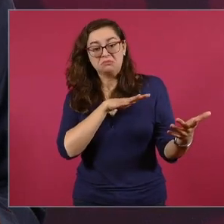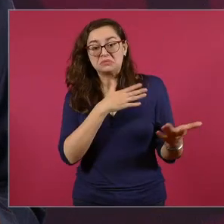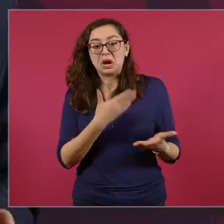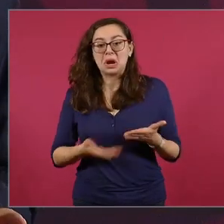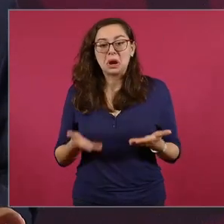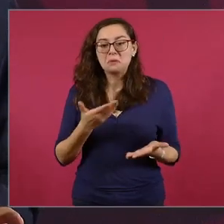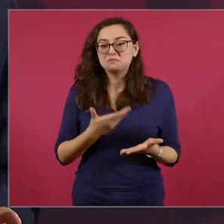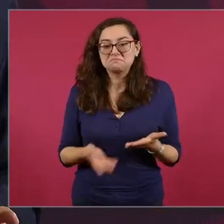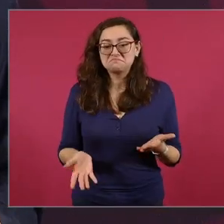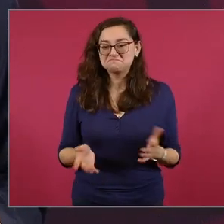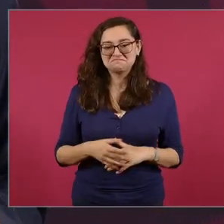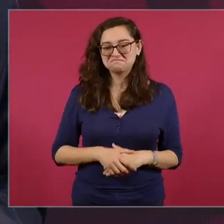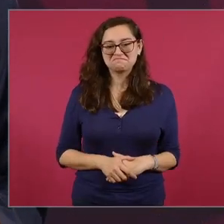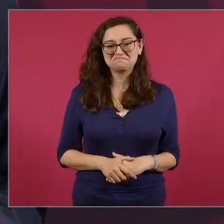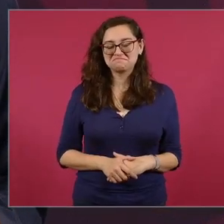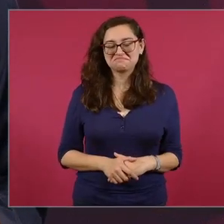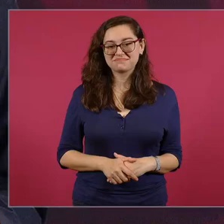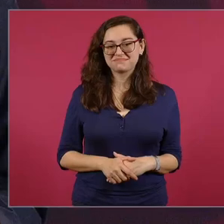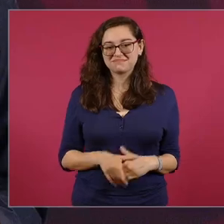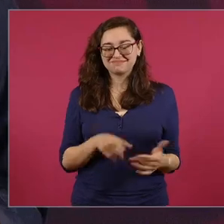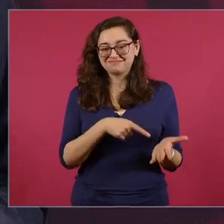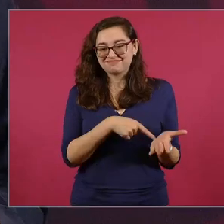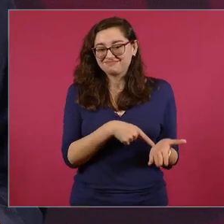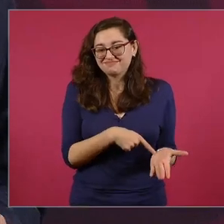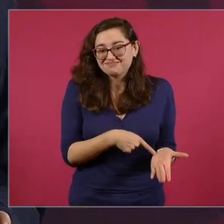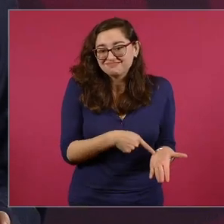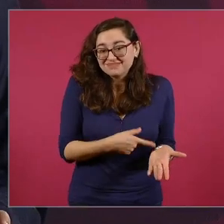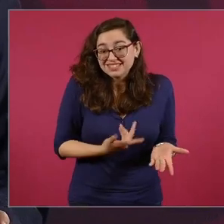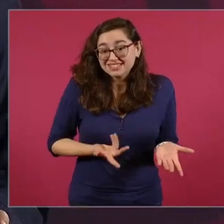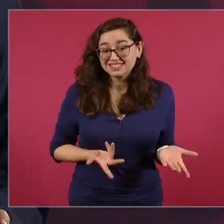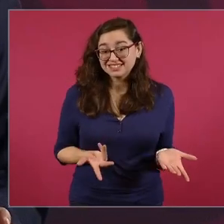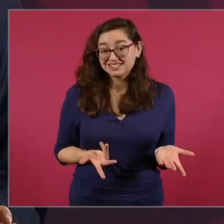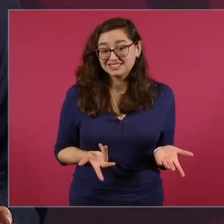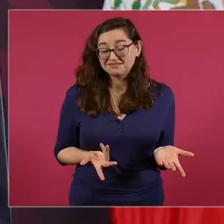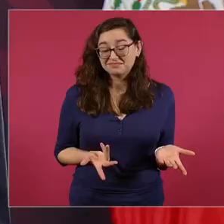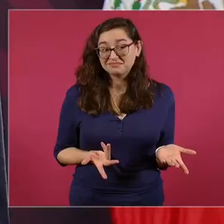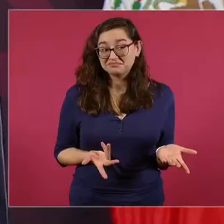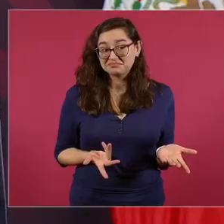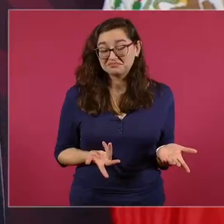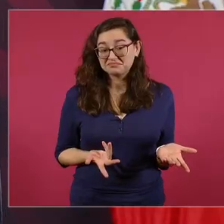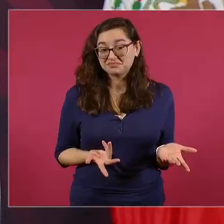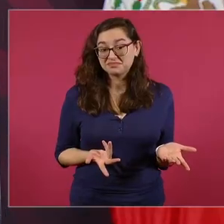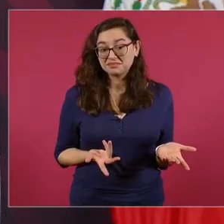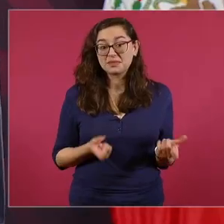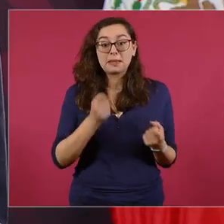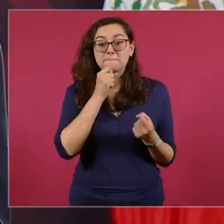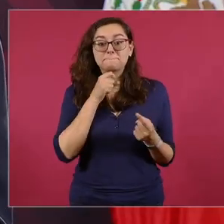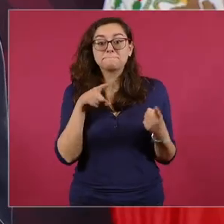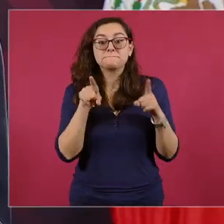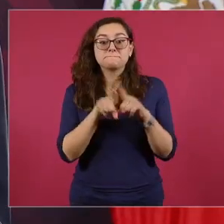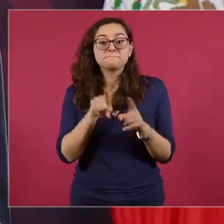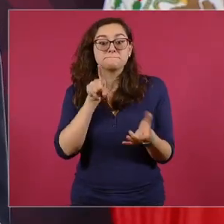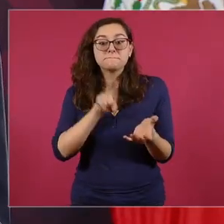ya no incluso lo mismo en lo político